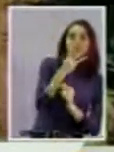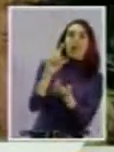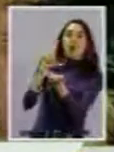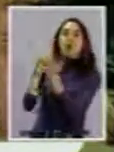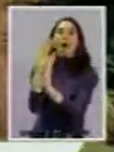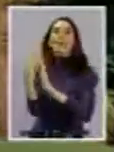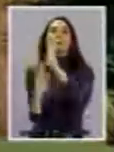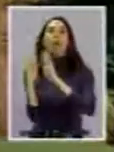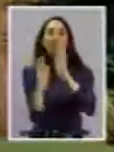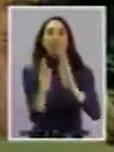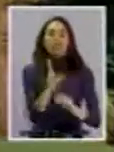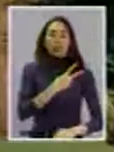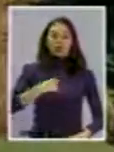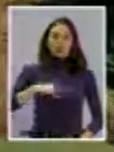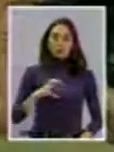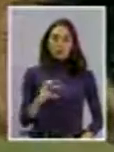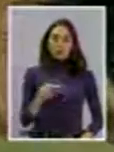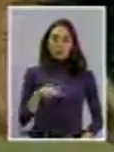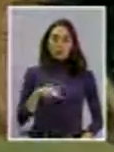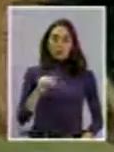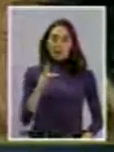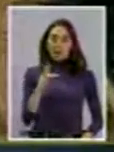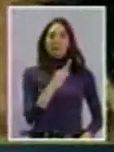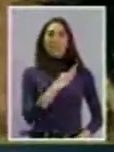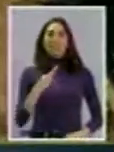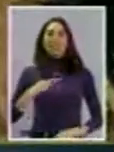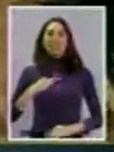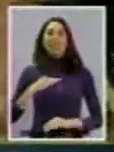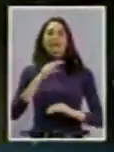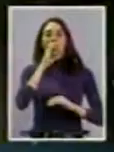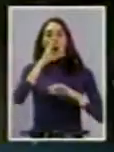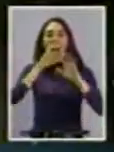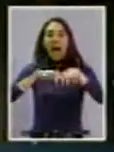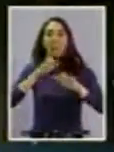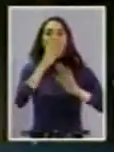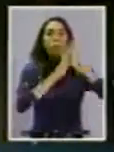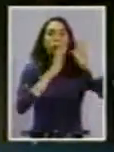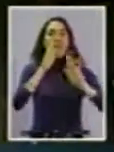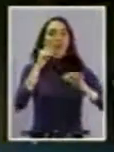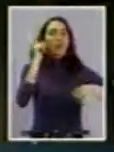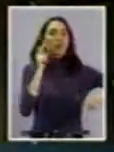que nosotros, como CONAF, como Ministerio de Agricultura, cuidamos, protegemos.